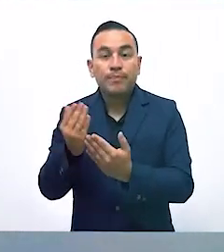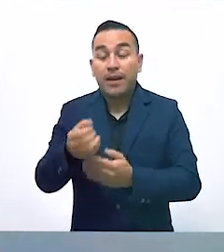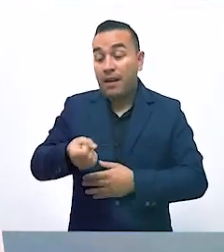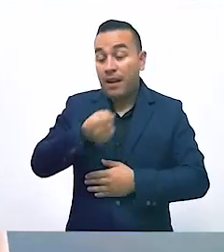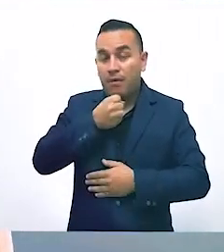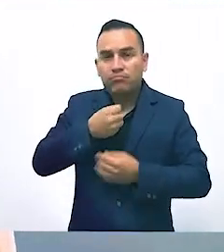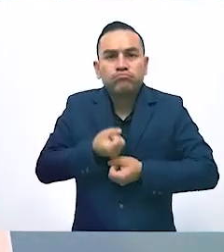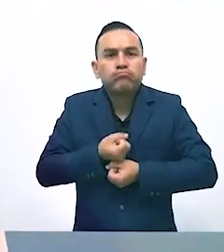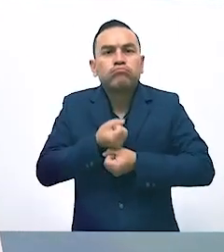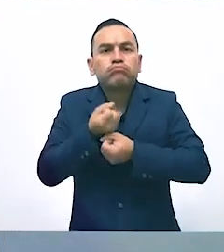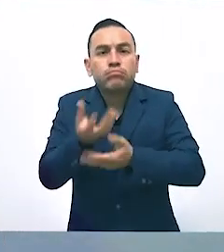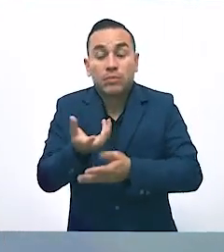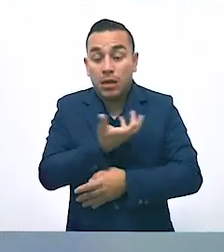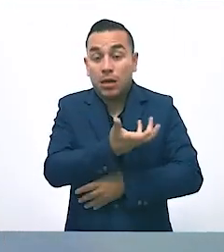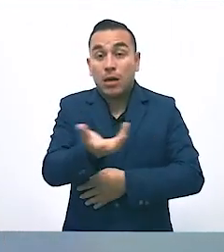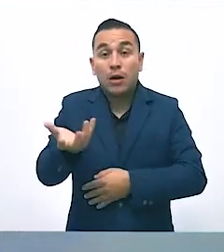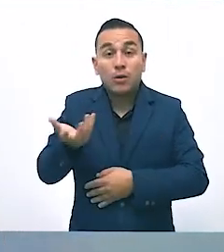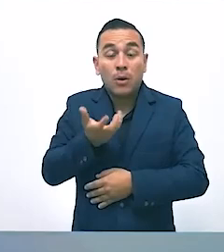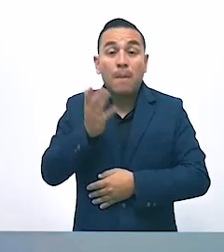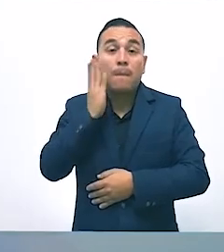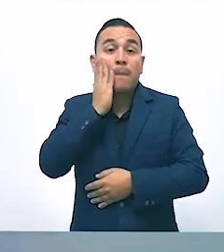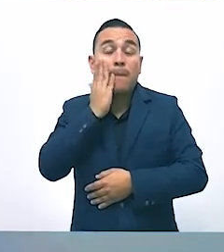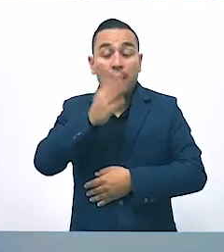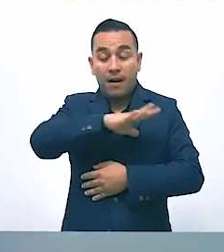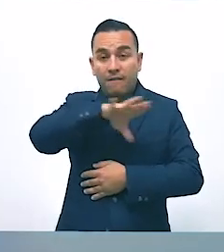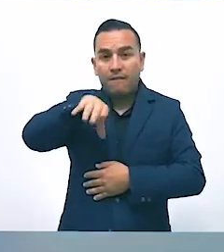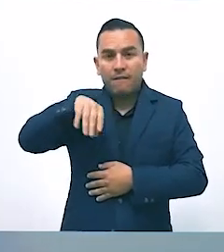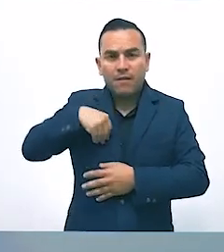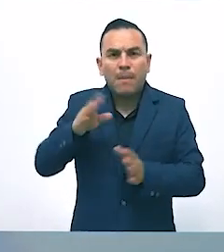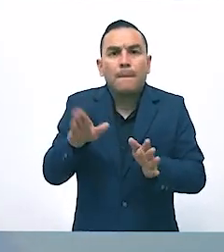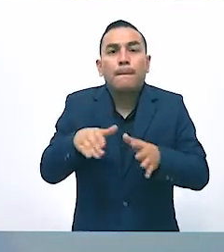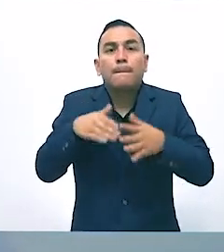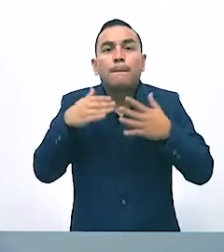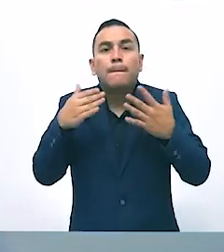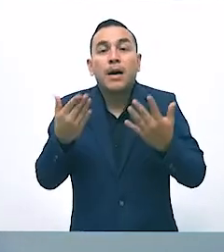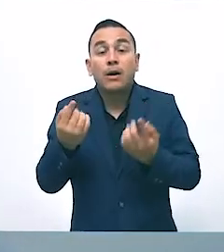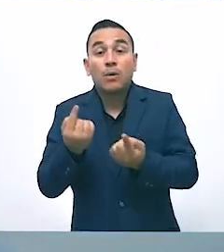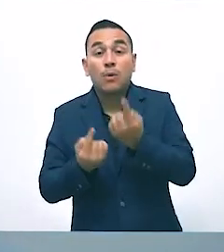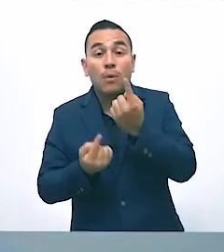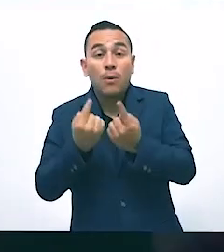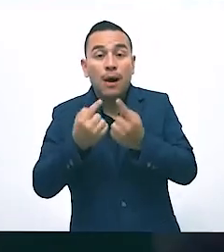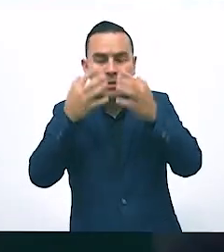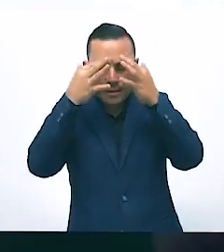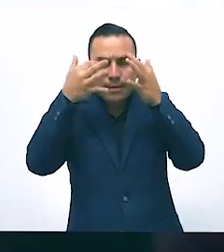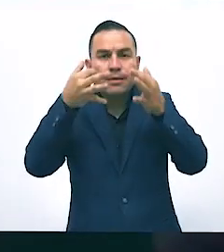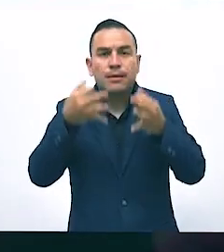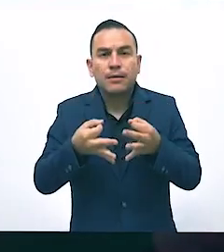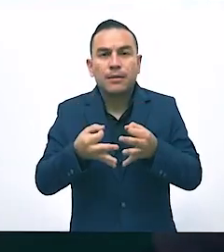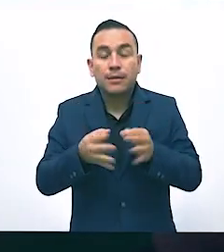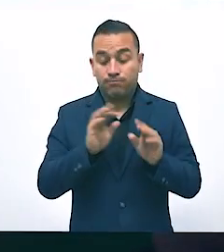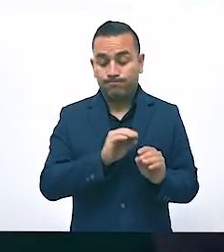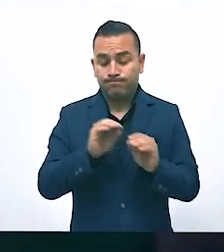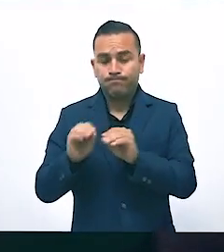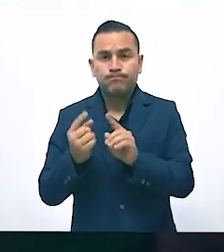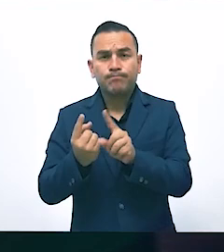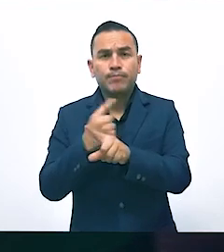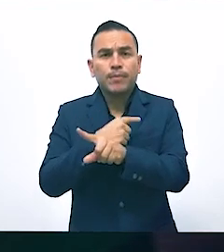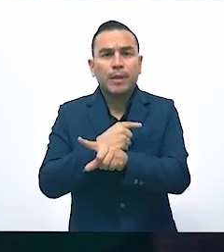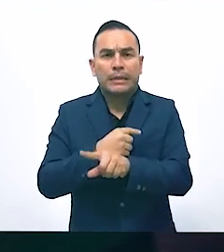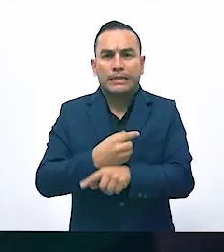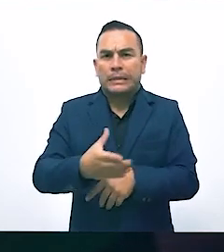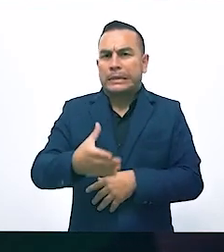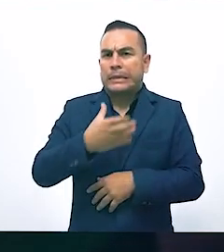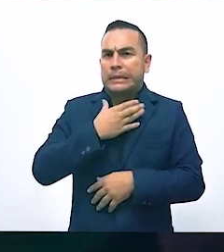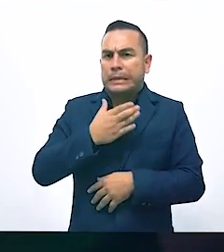dar información clara y amigable a la mamá y a su familia para que ella tome decisiones. Implementar estos cambios no es una tarea